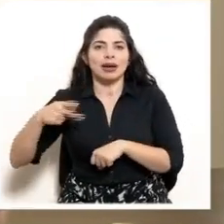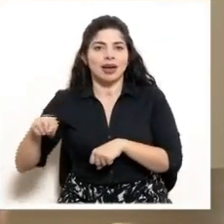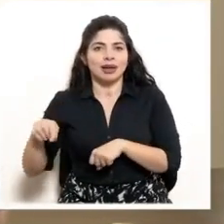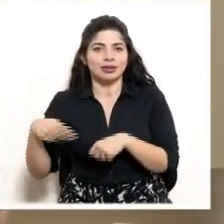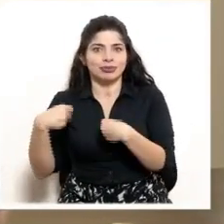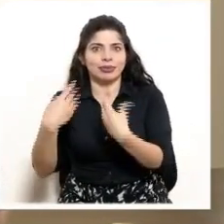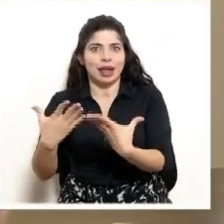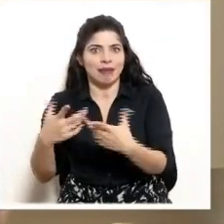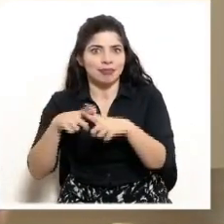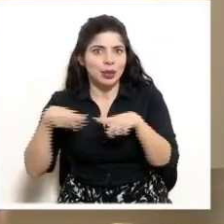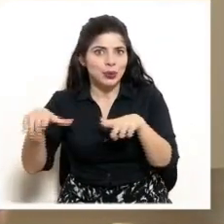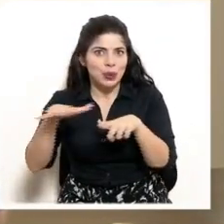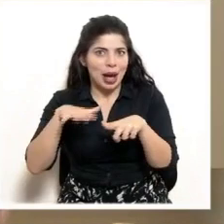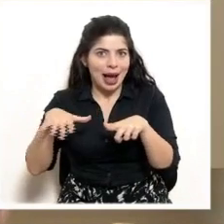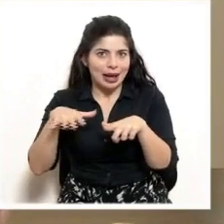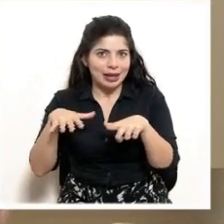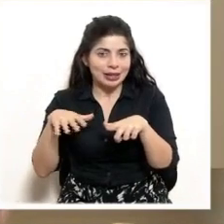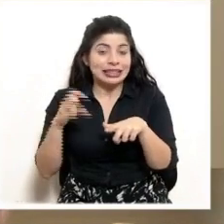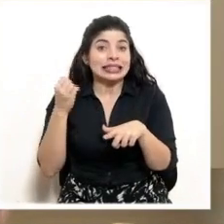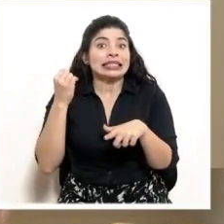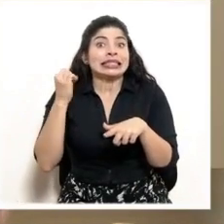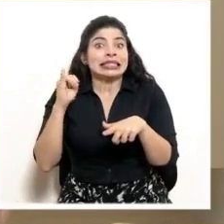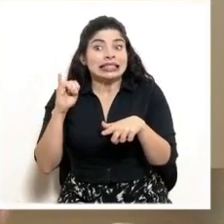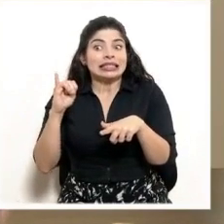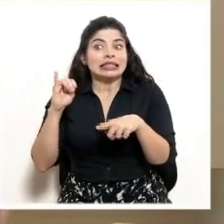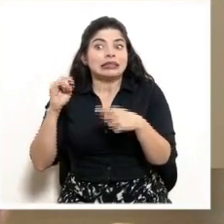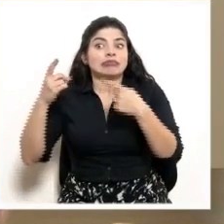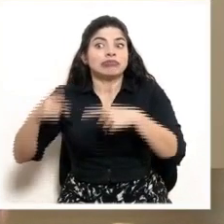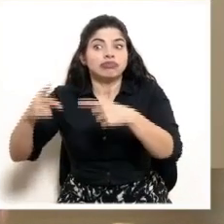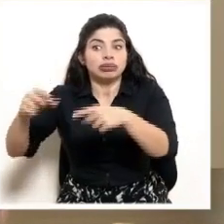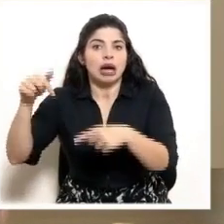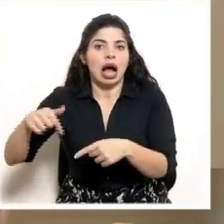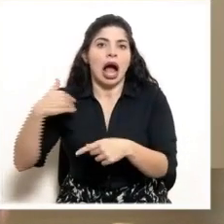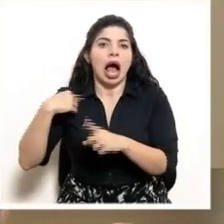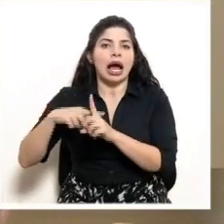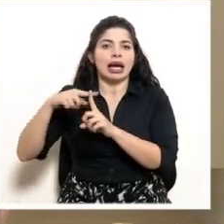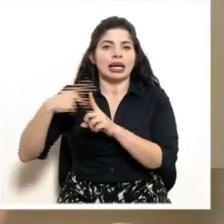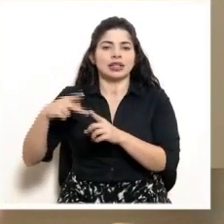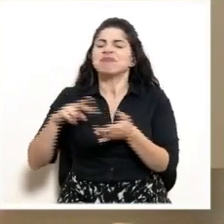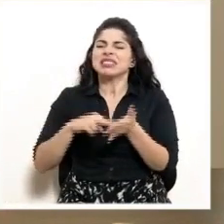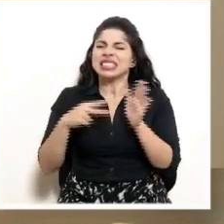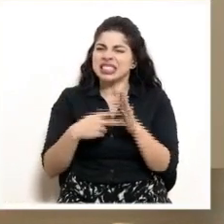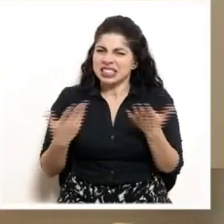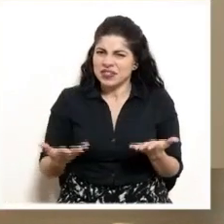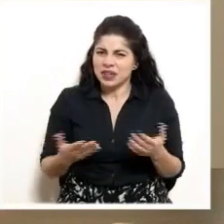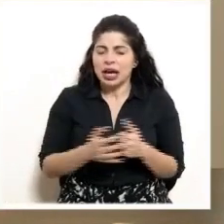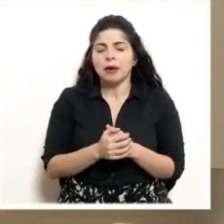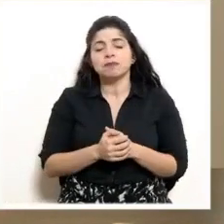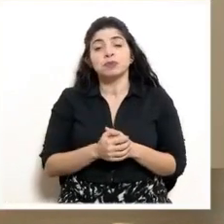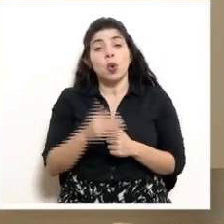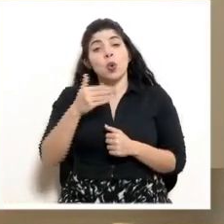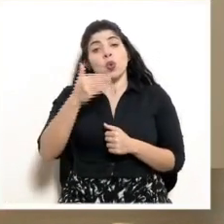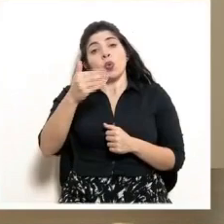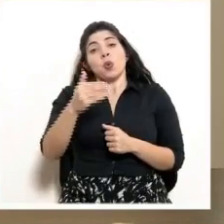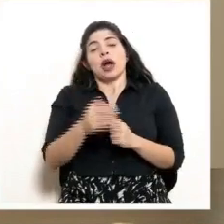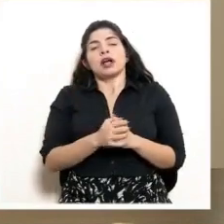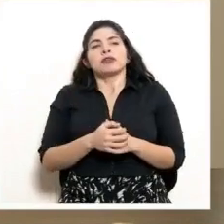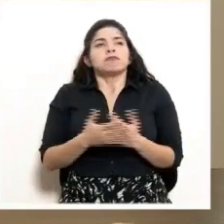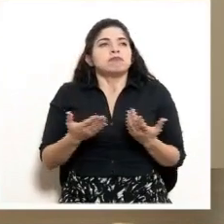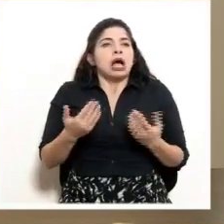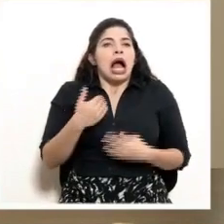en ese territorio en caso de materializarse. ¿Qué queremos decir con eso? Cuando tenemos